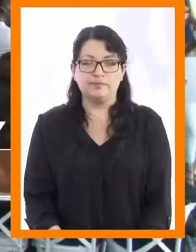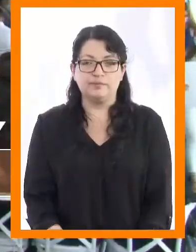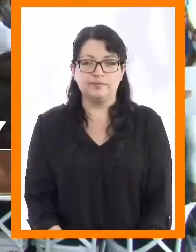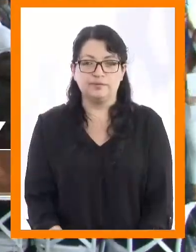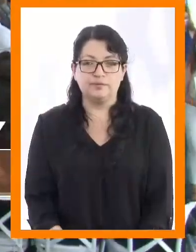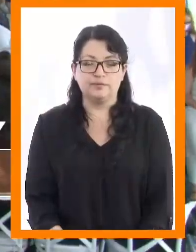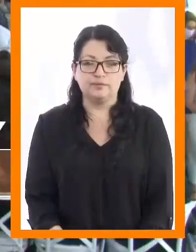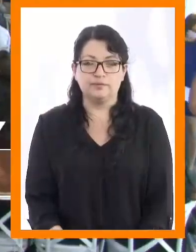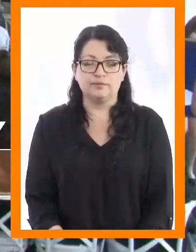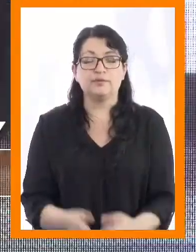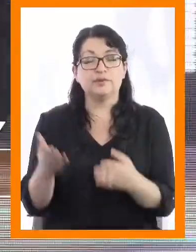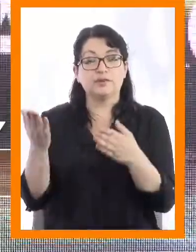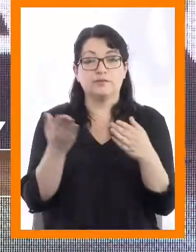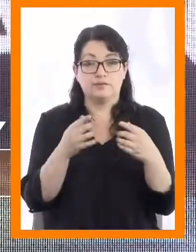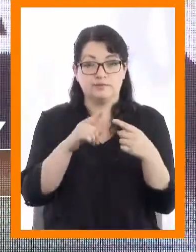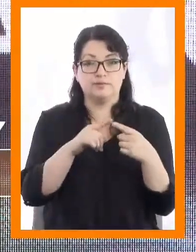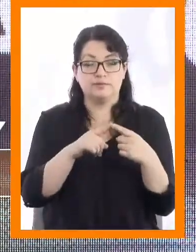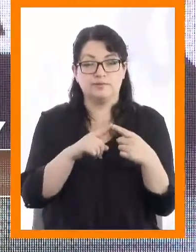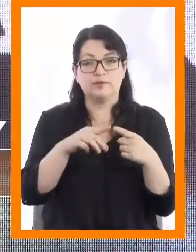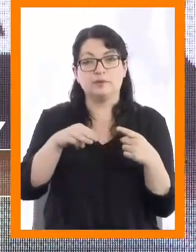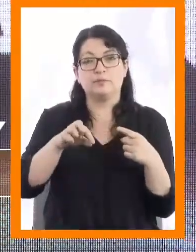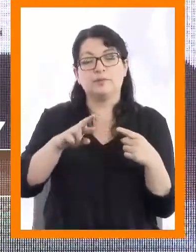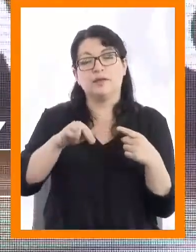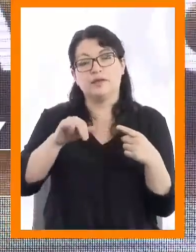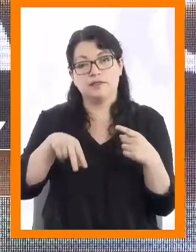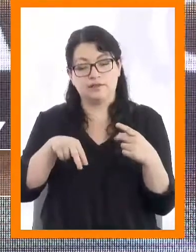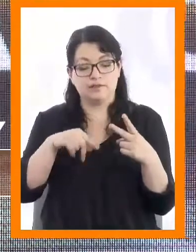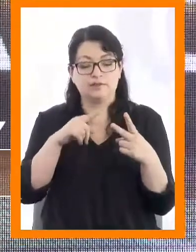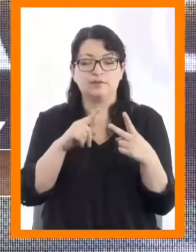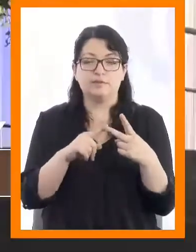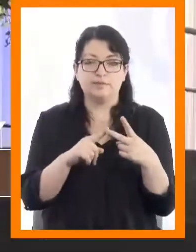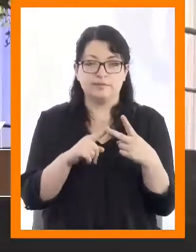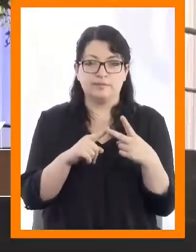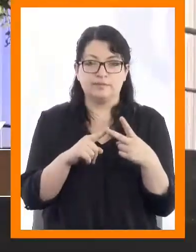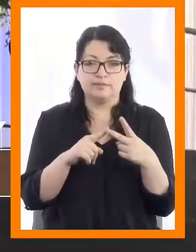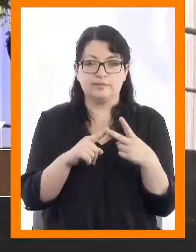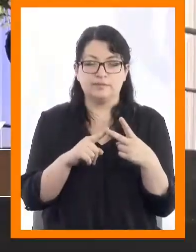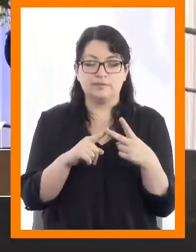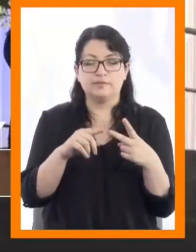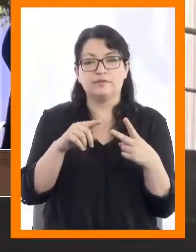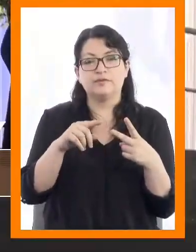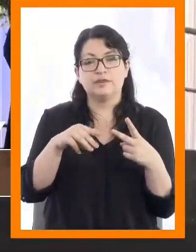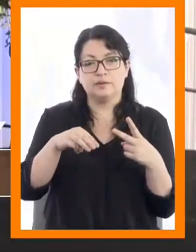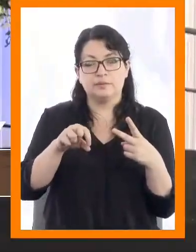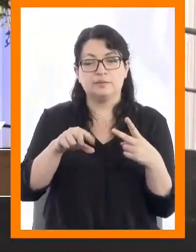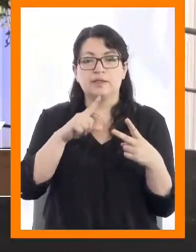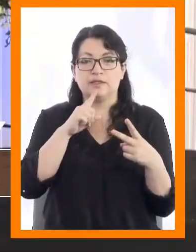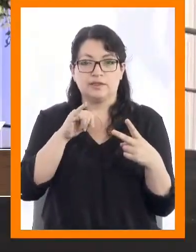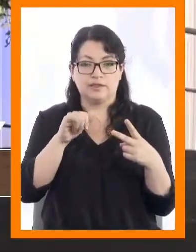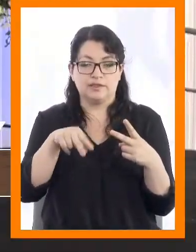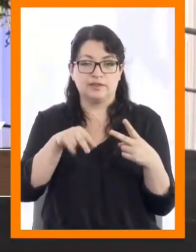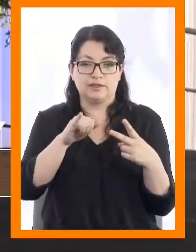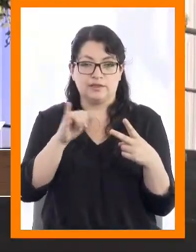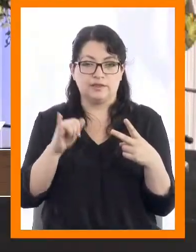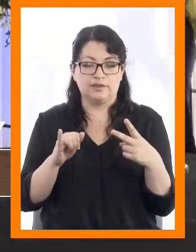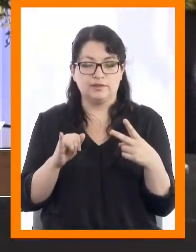Luis Edgardo Marín Poblete, Karen Liz Andrea Martínez Araya.